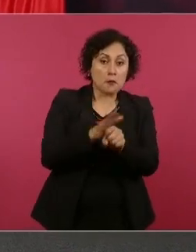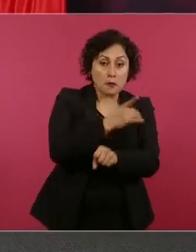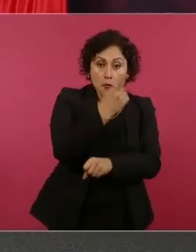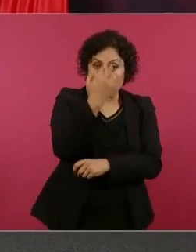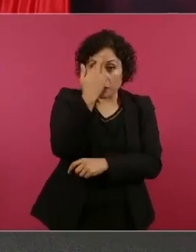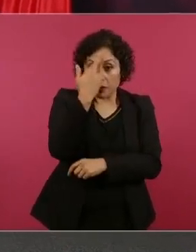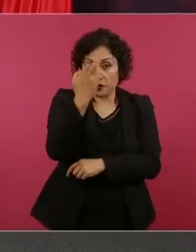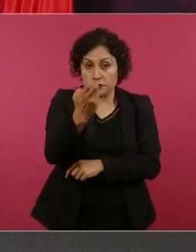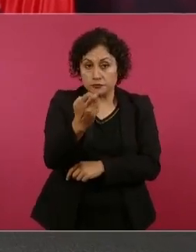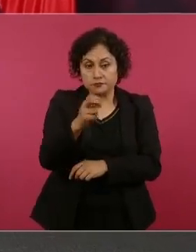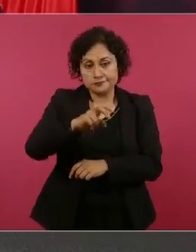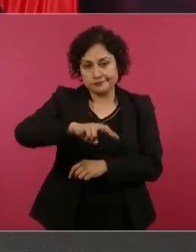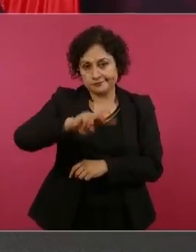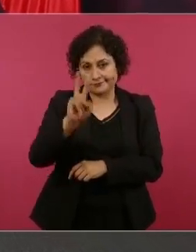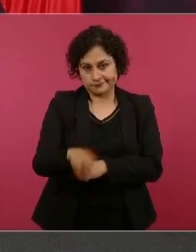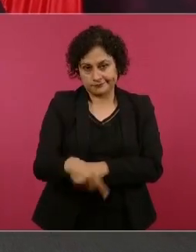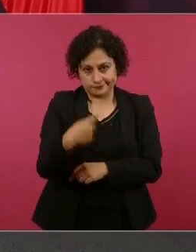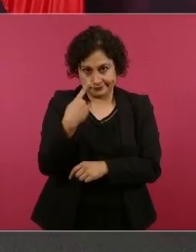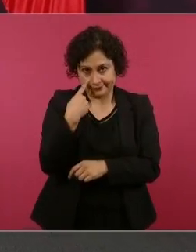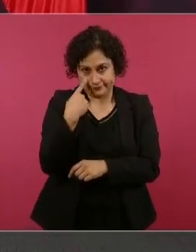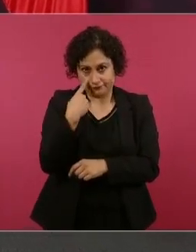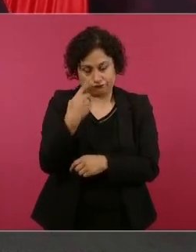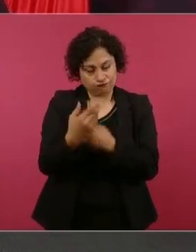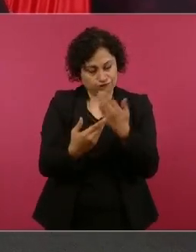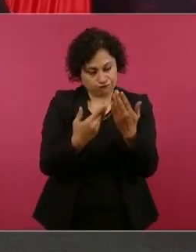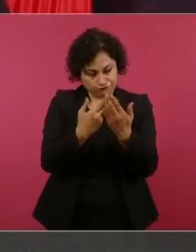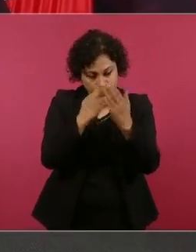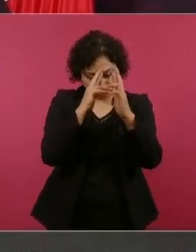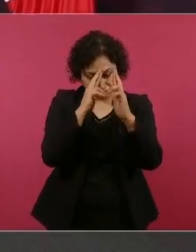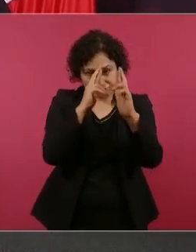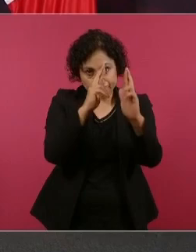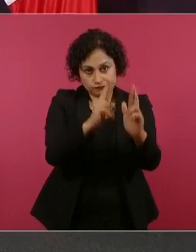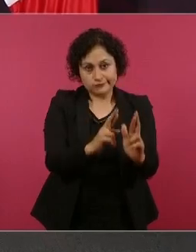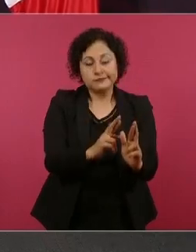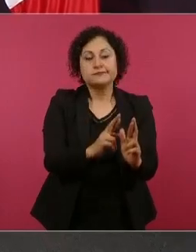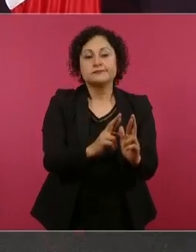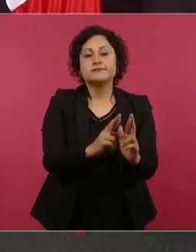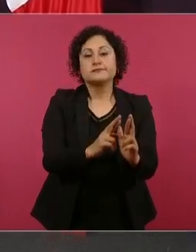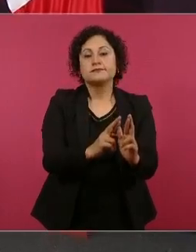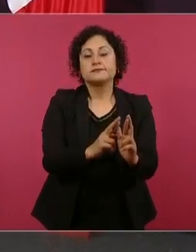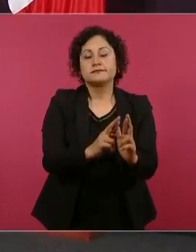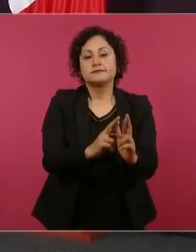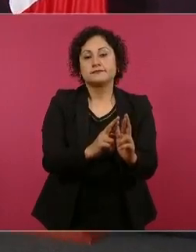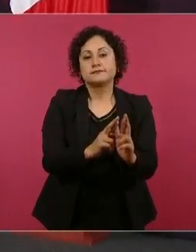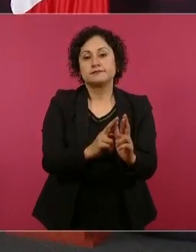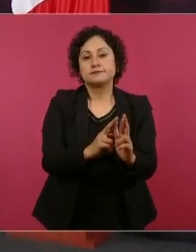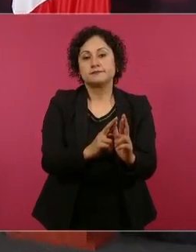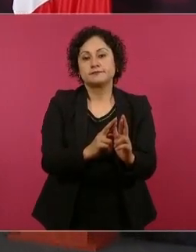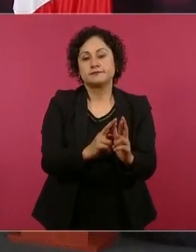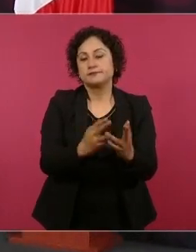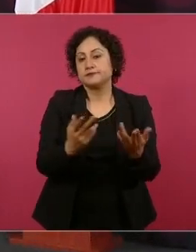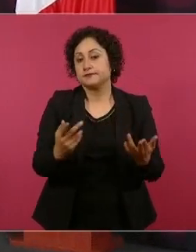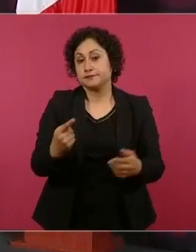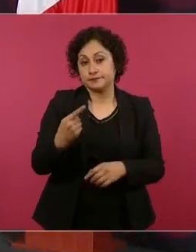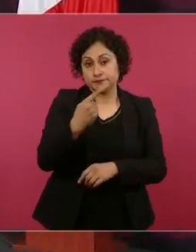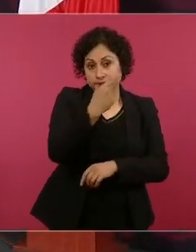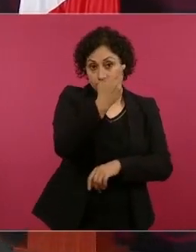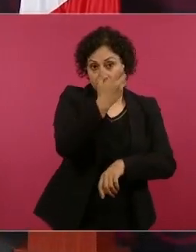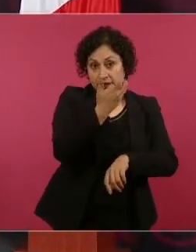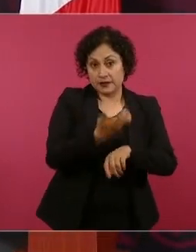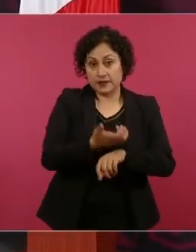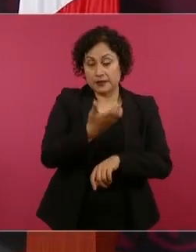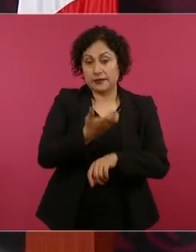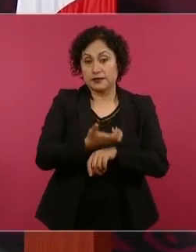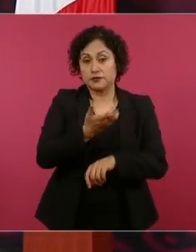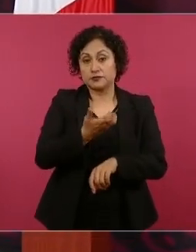en Estados Unidos no